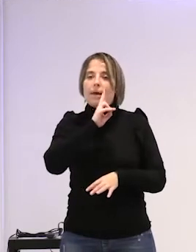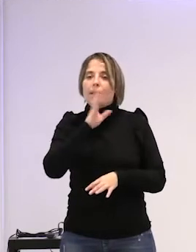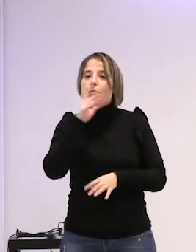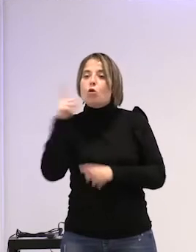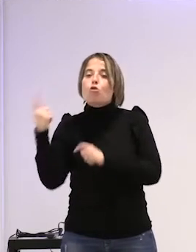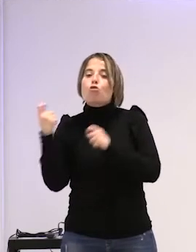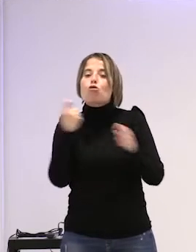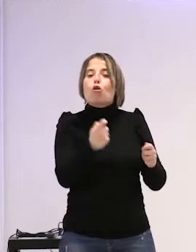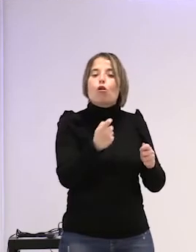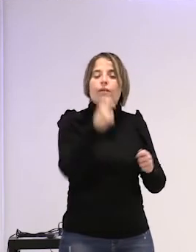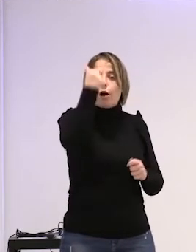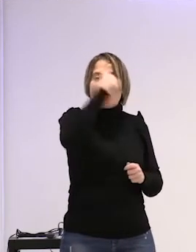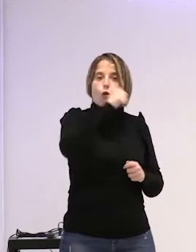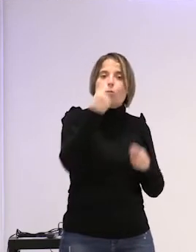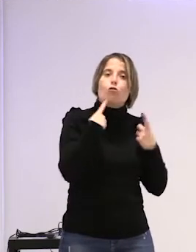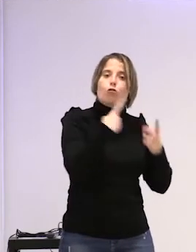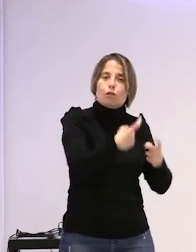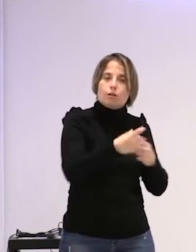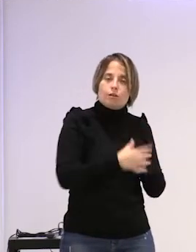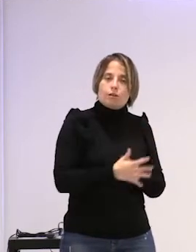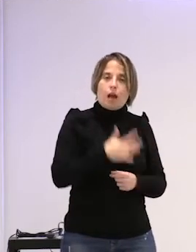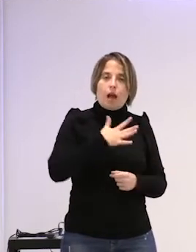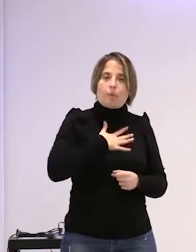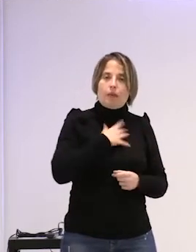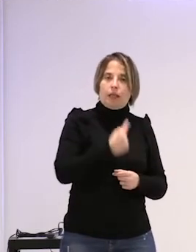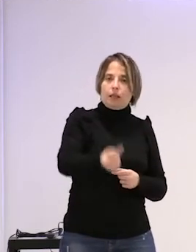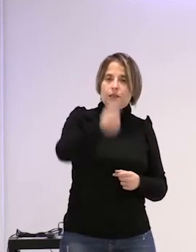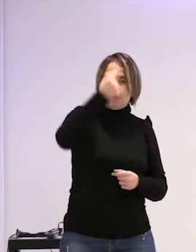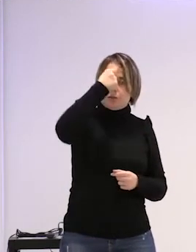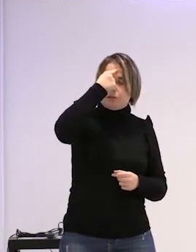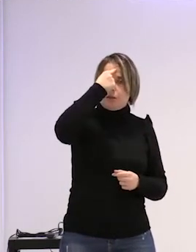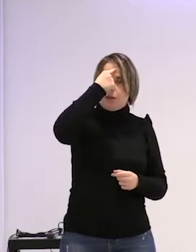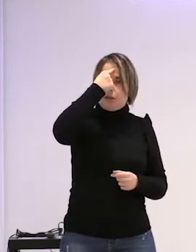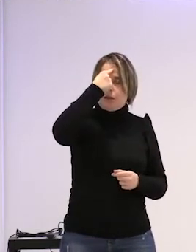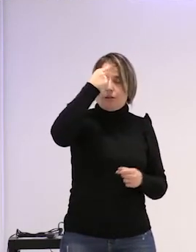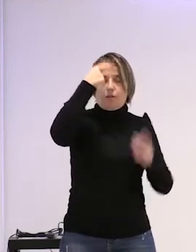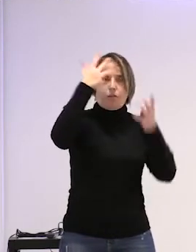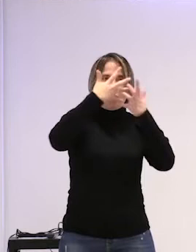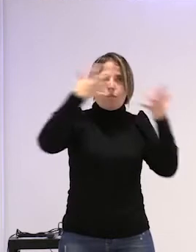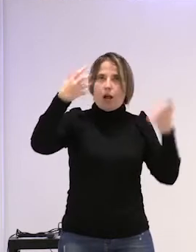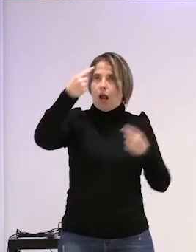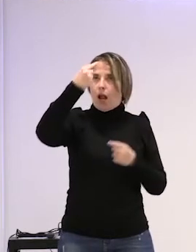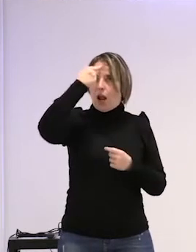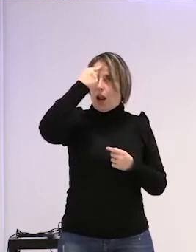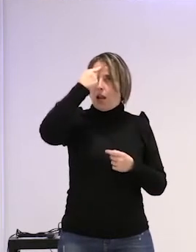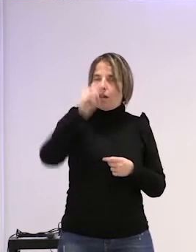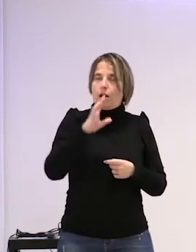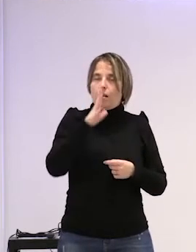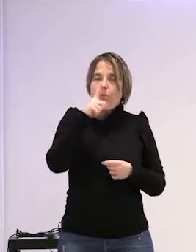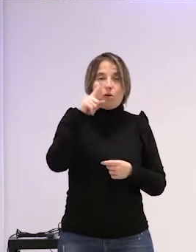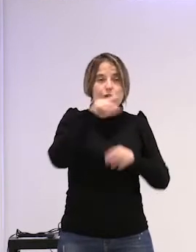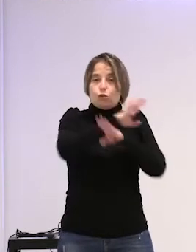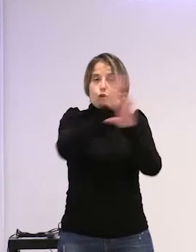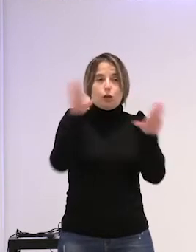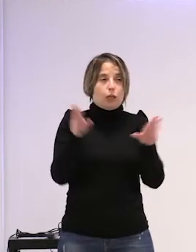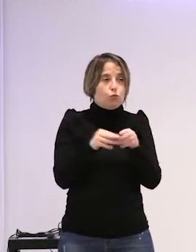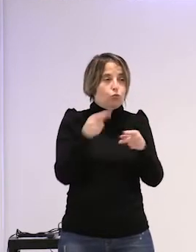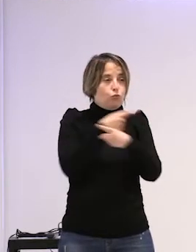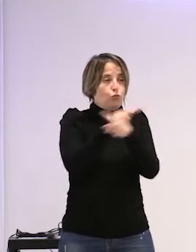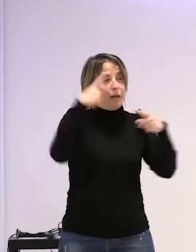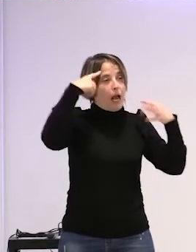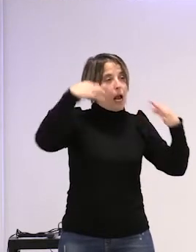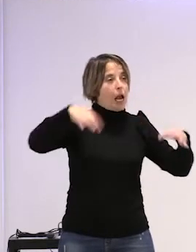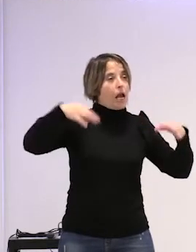lo que él necesita como hombre a mí esa frase se me quedó bastante grabada porque creo que resumía todas las creencias